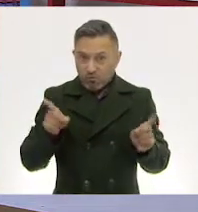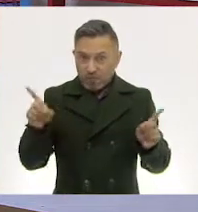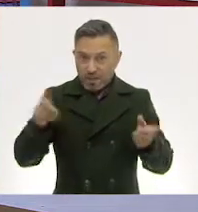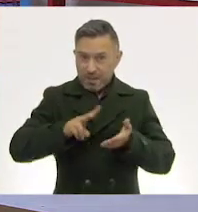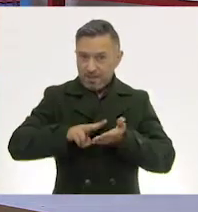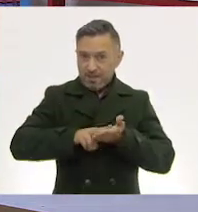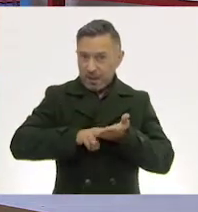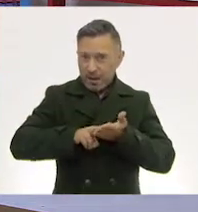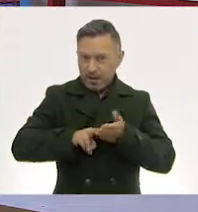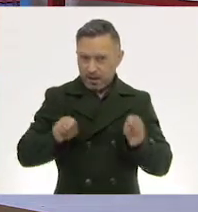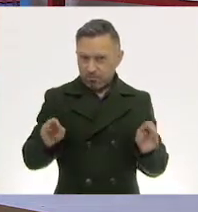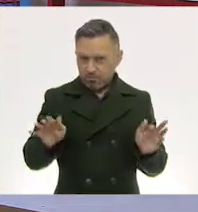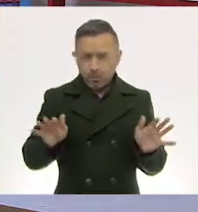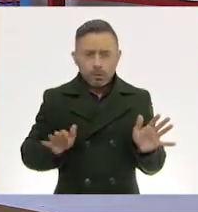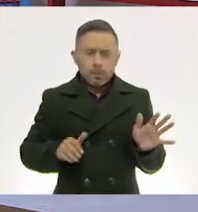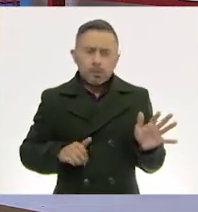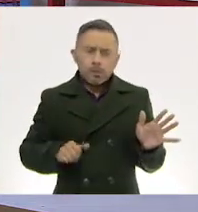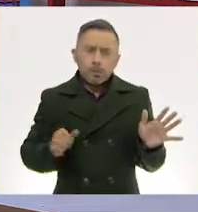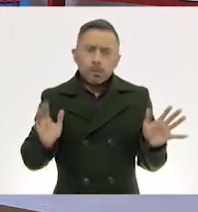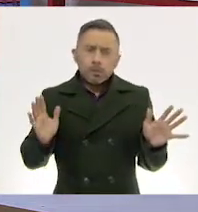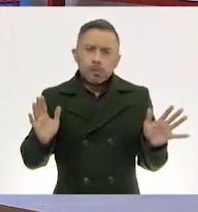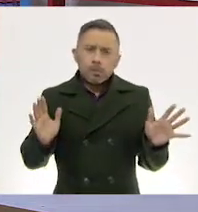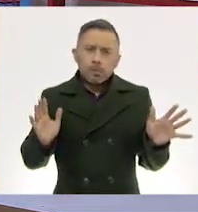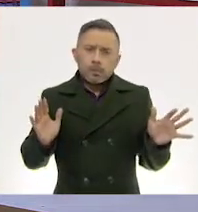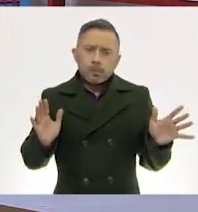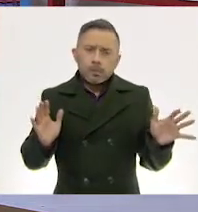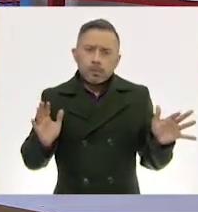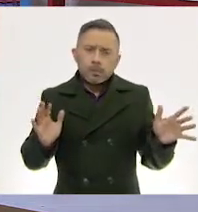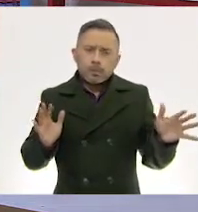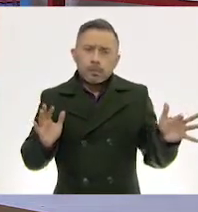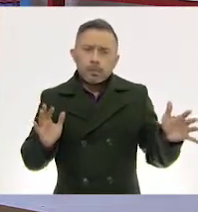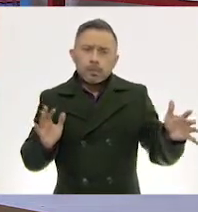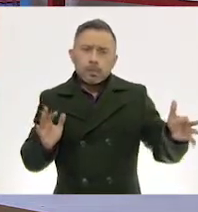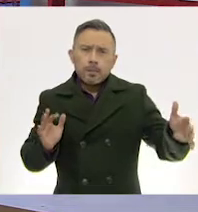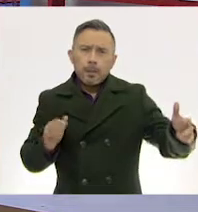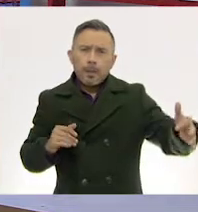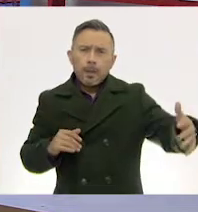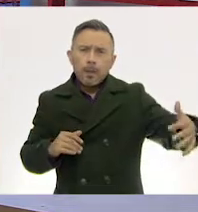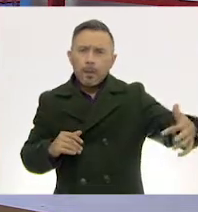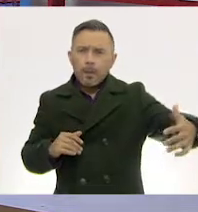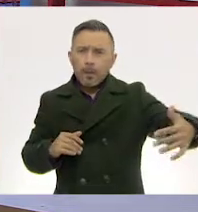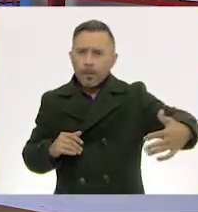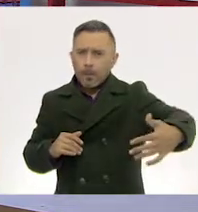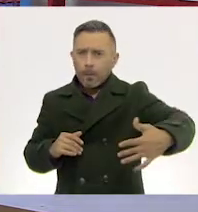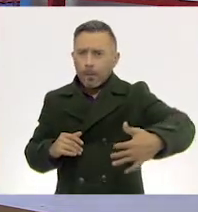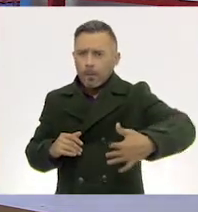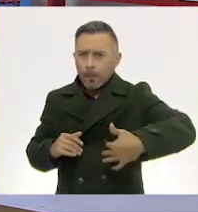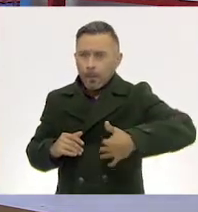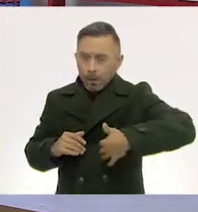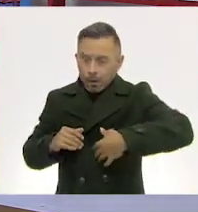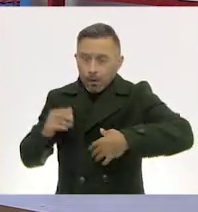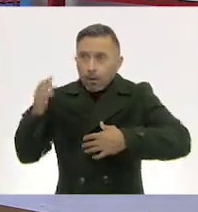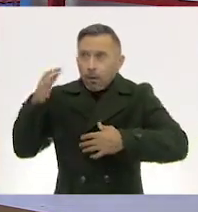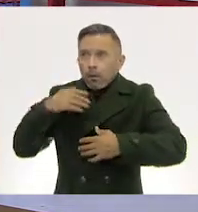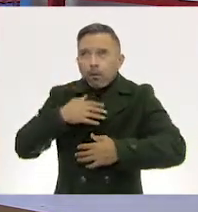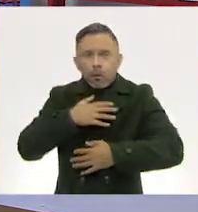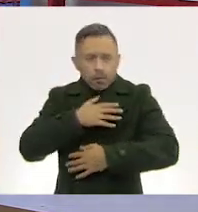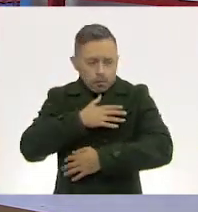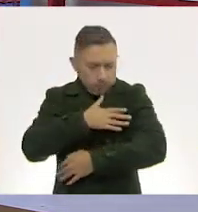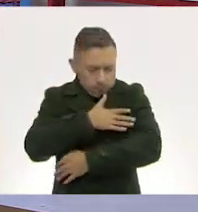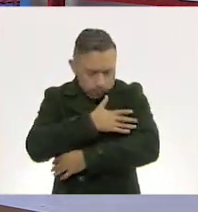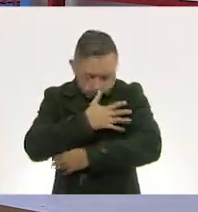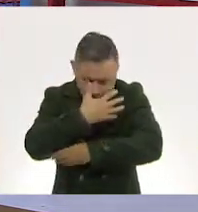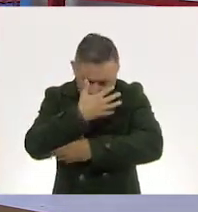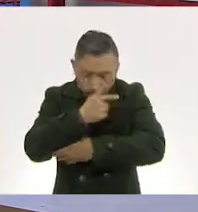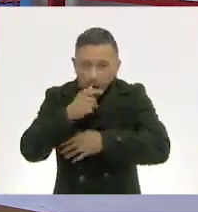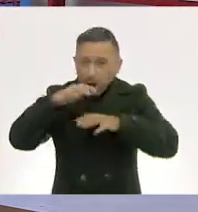hasta cubrir a la pobre hoja, protegiéndola del agua que amenazaba con desbaratarla.